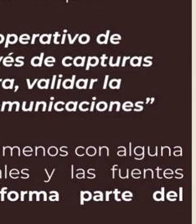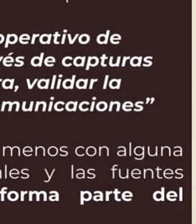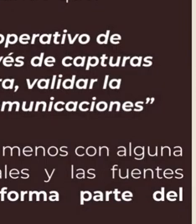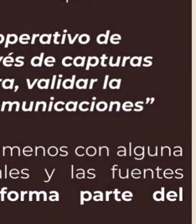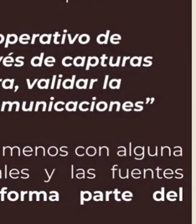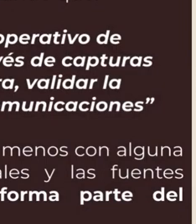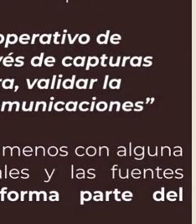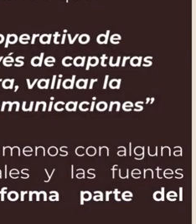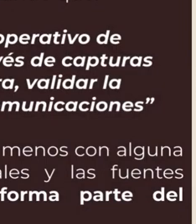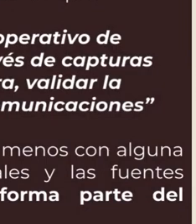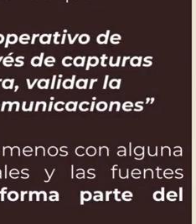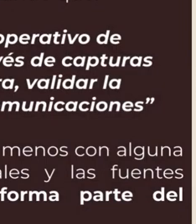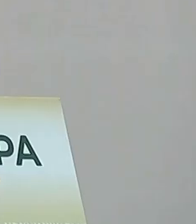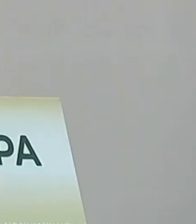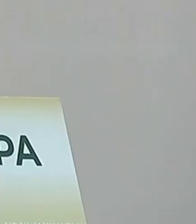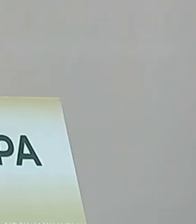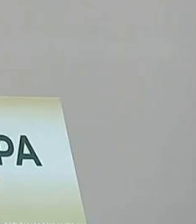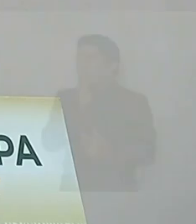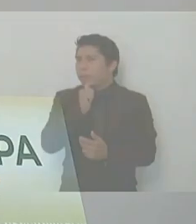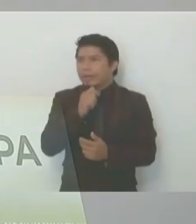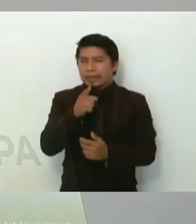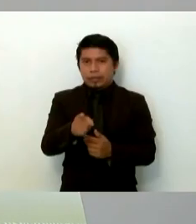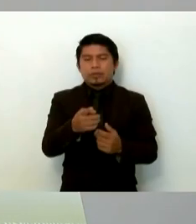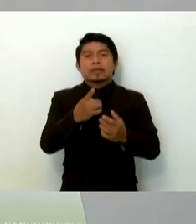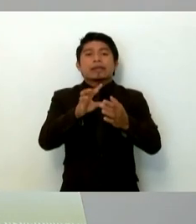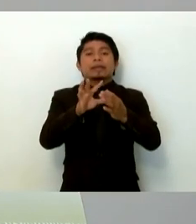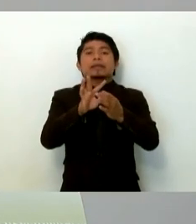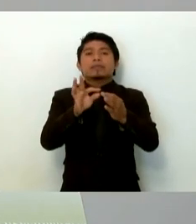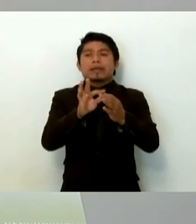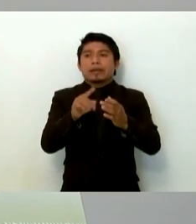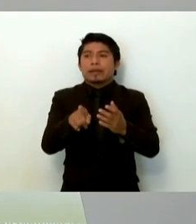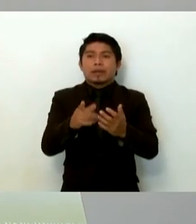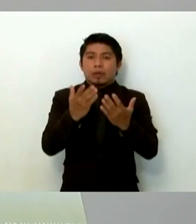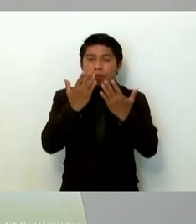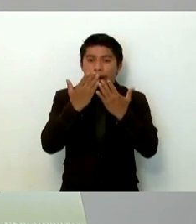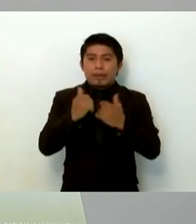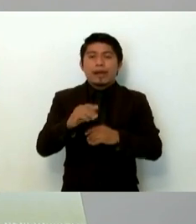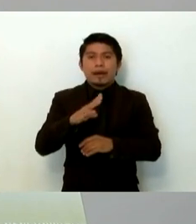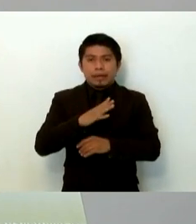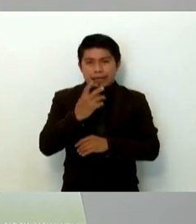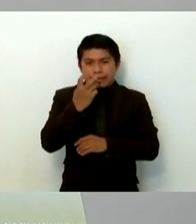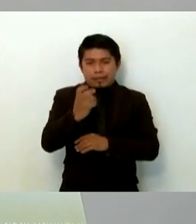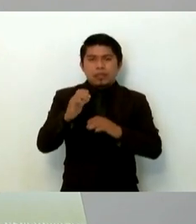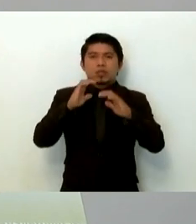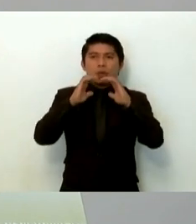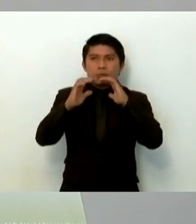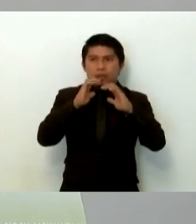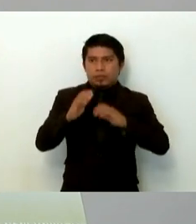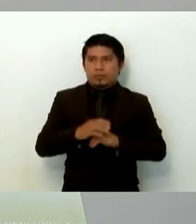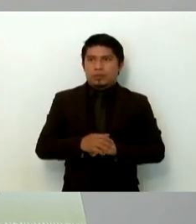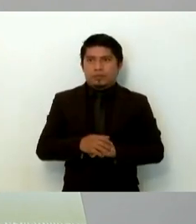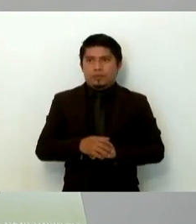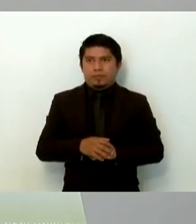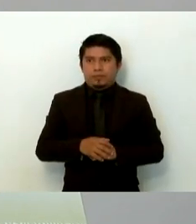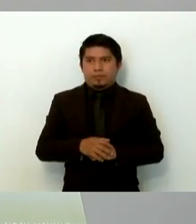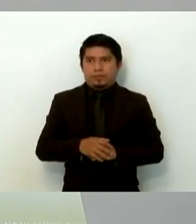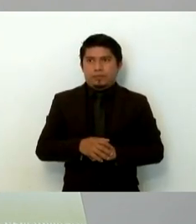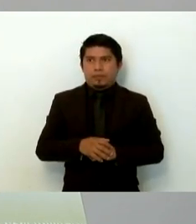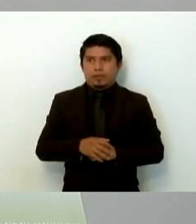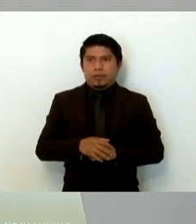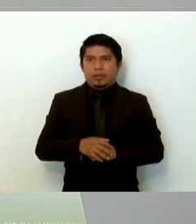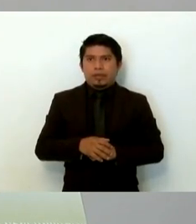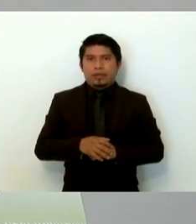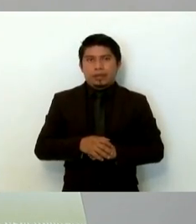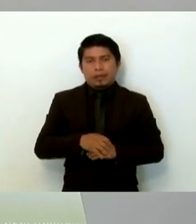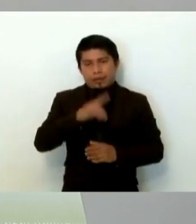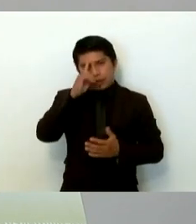que no puede ello señalar que no hayan existido esas comunicaciones. Yo